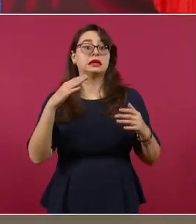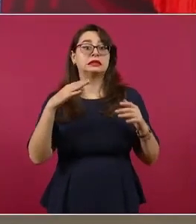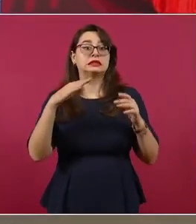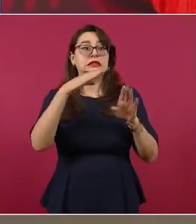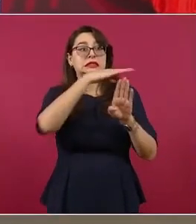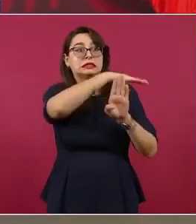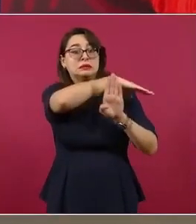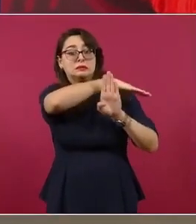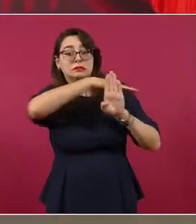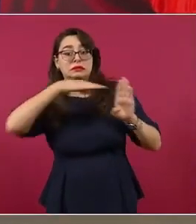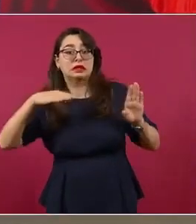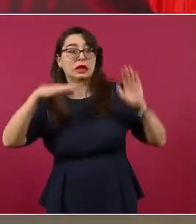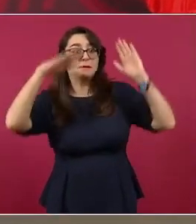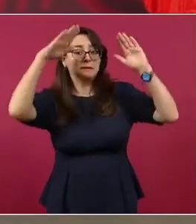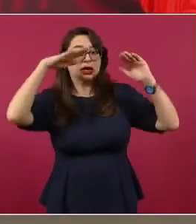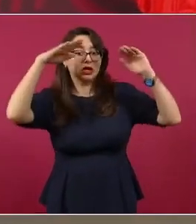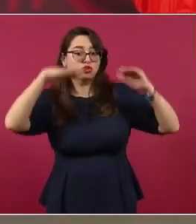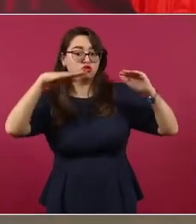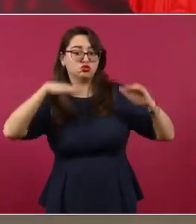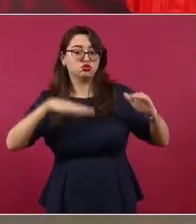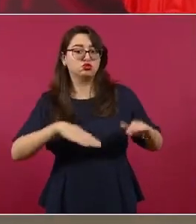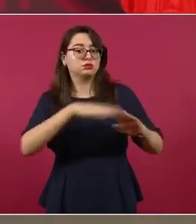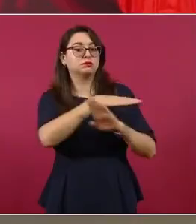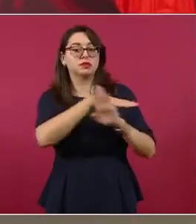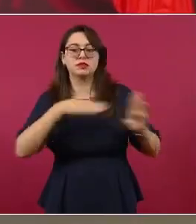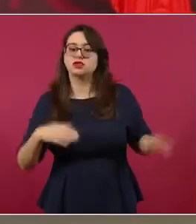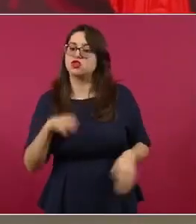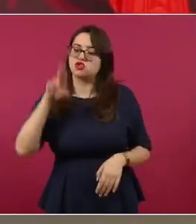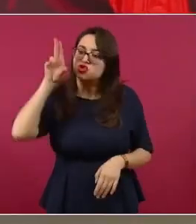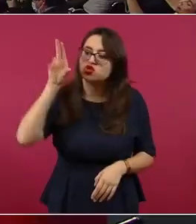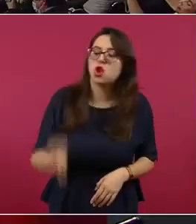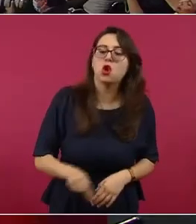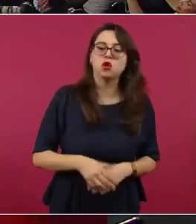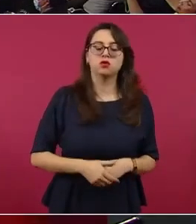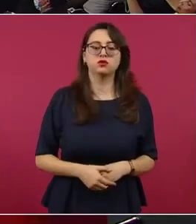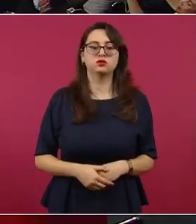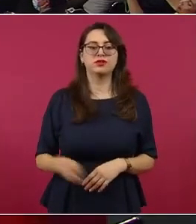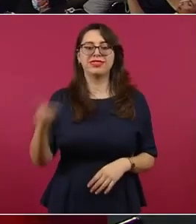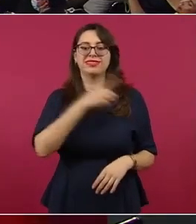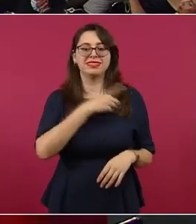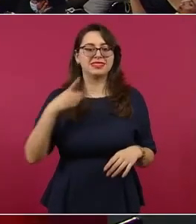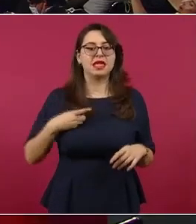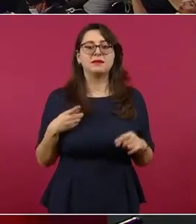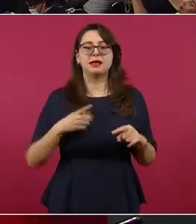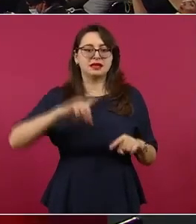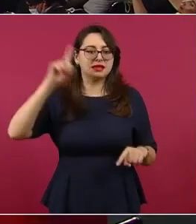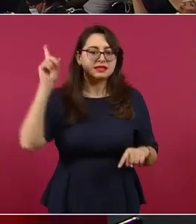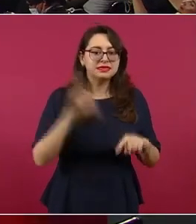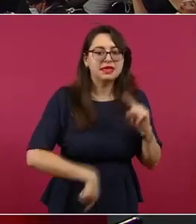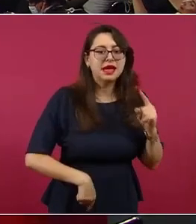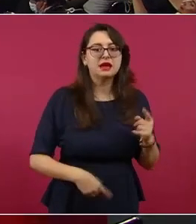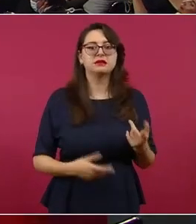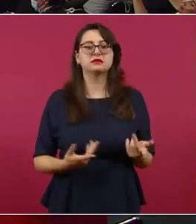No, no, ganaron todos los amparos,